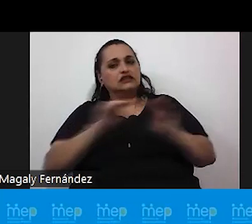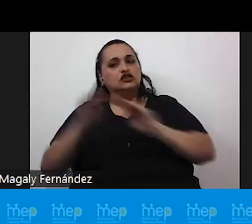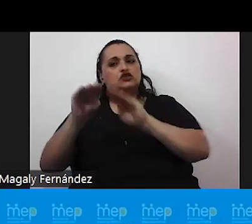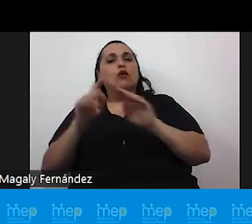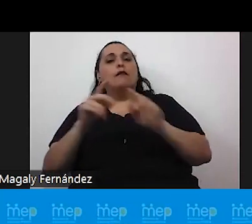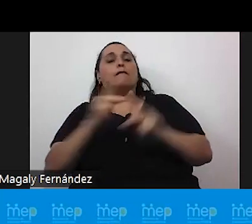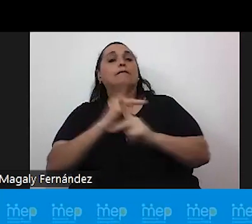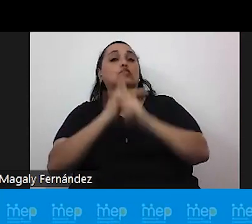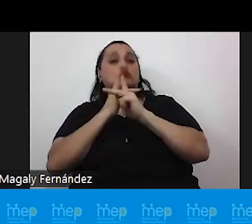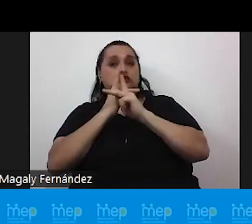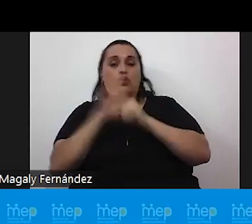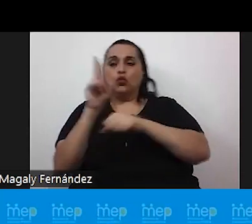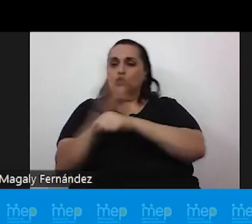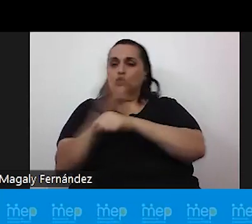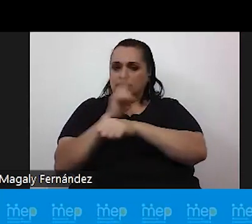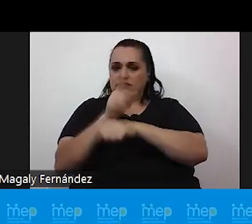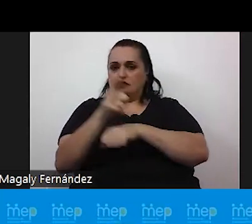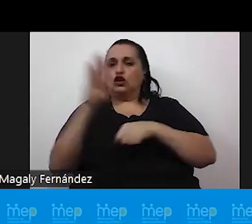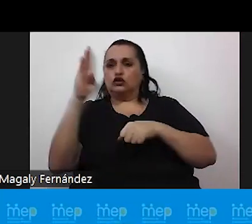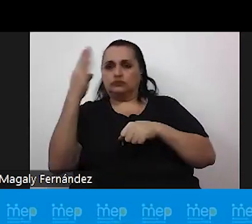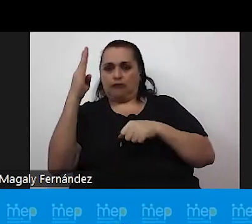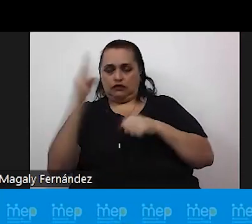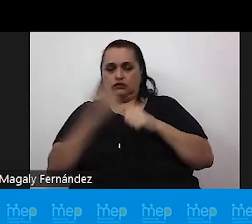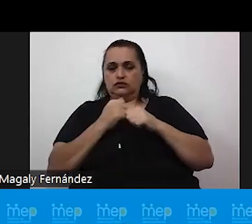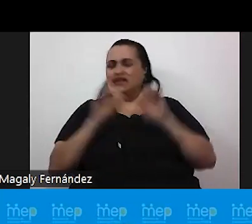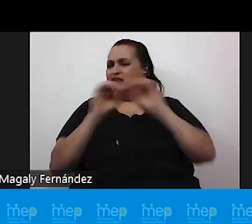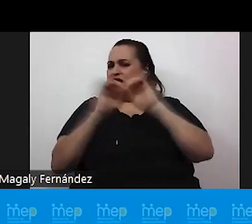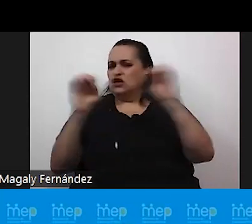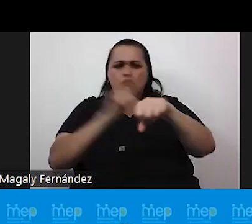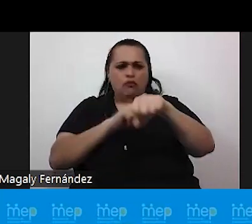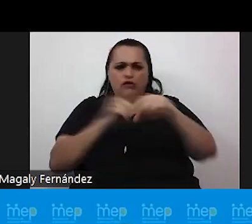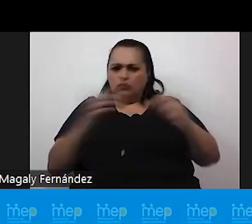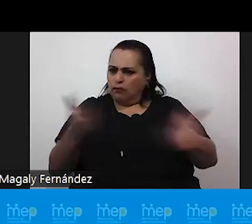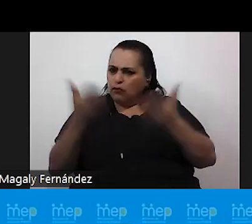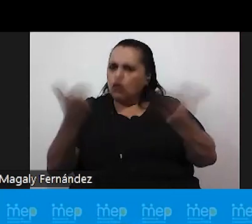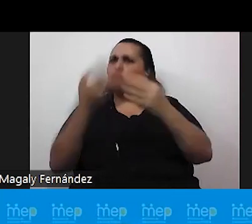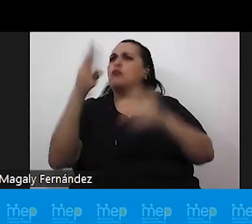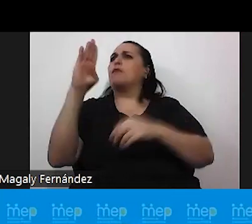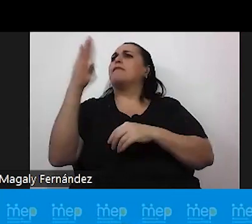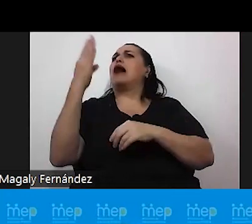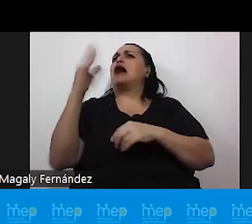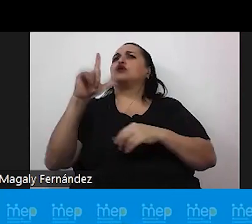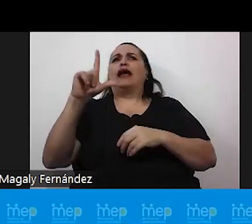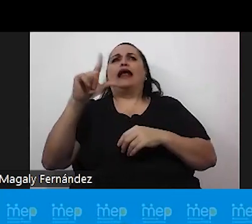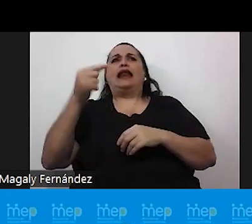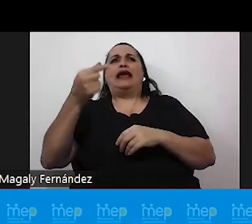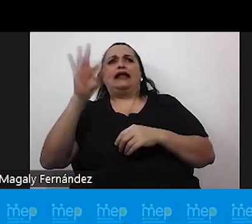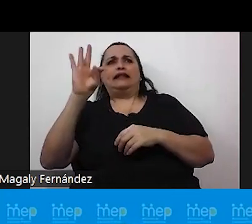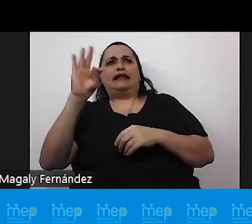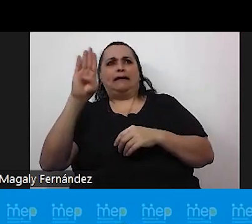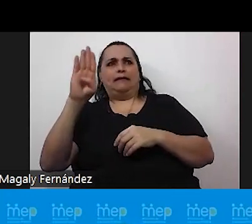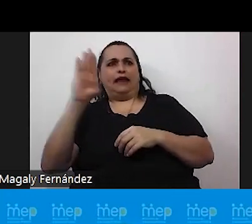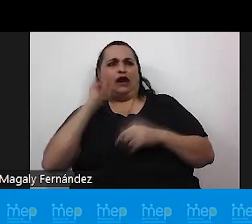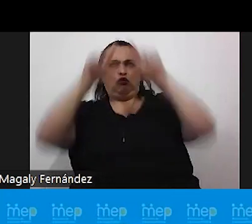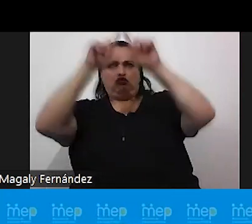para la utilización de estos baños en ningún momento se está promoviendo un baño LGTB o poner un rótulo eso